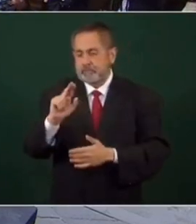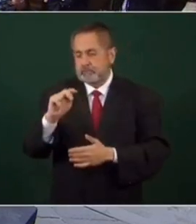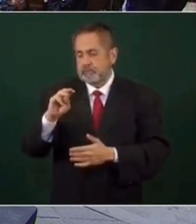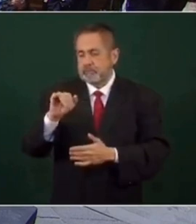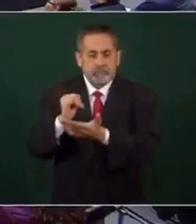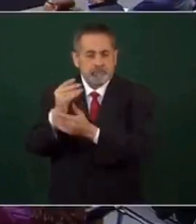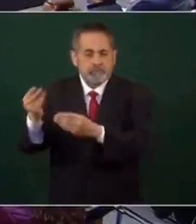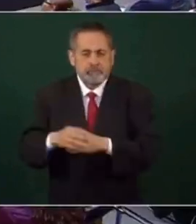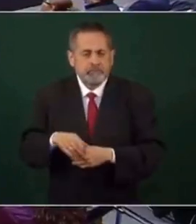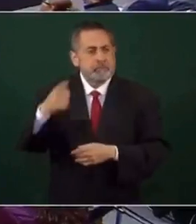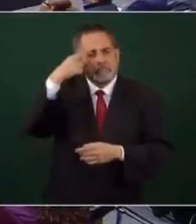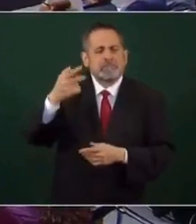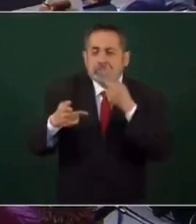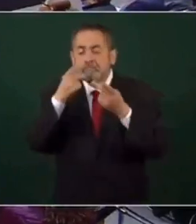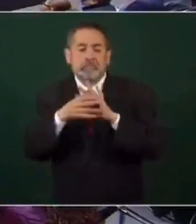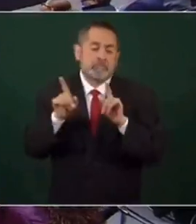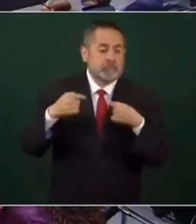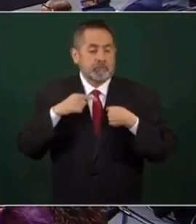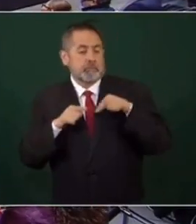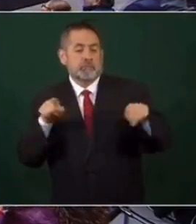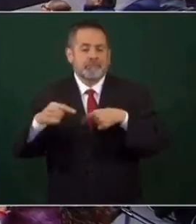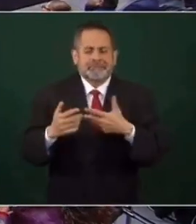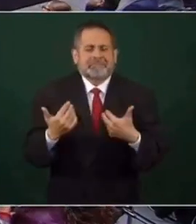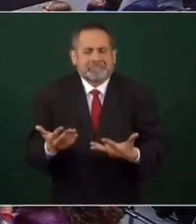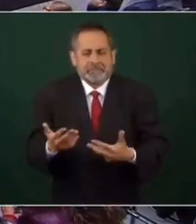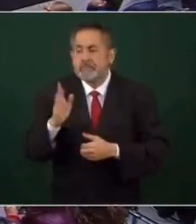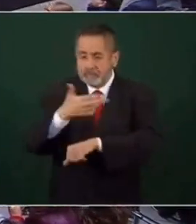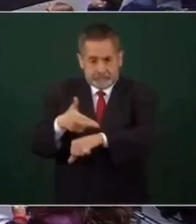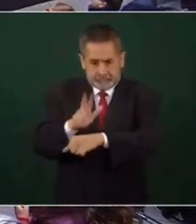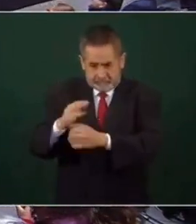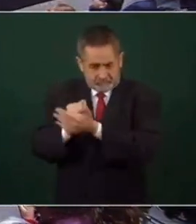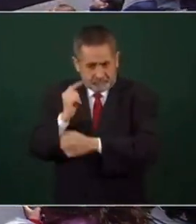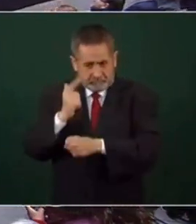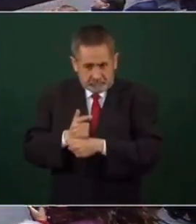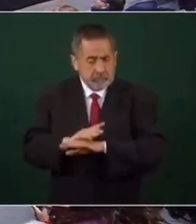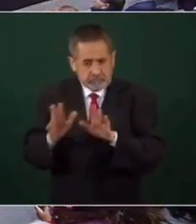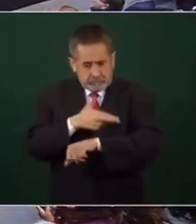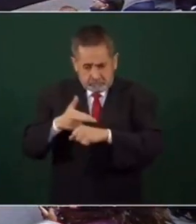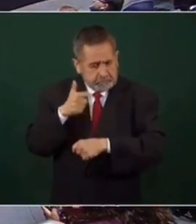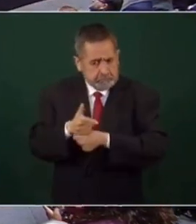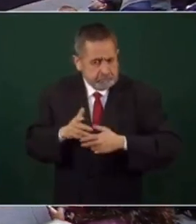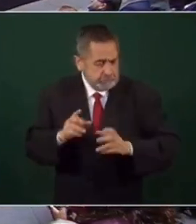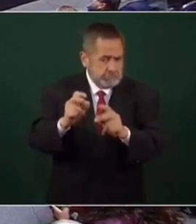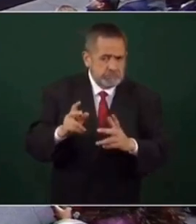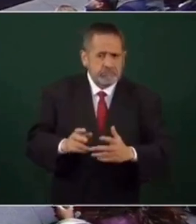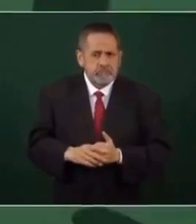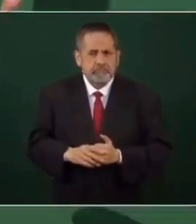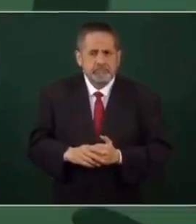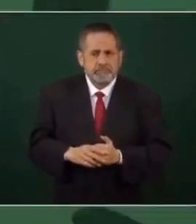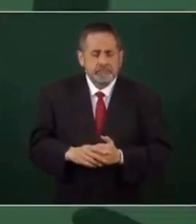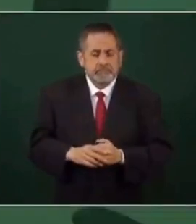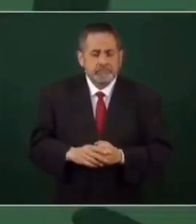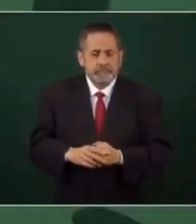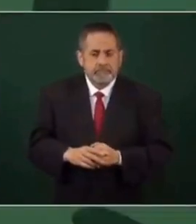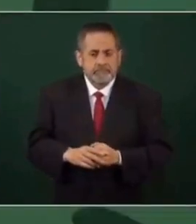buscando tanto? Si ya hicieron el procedimiento que corresponde, ya